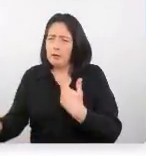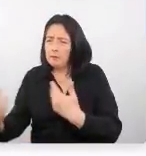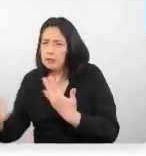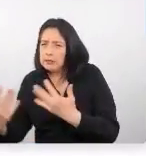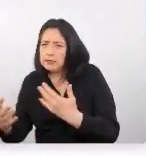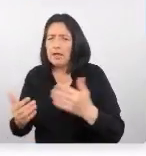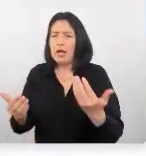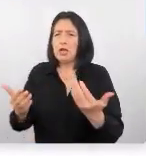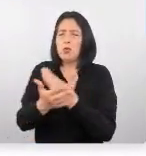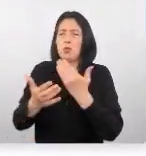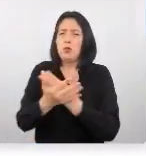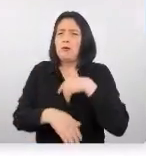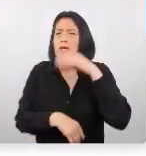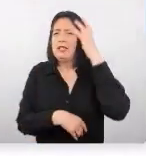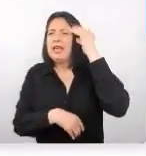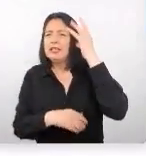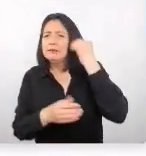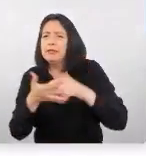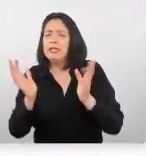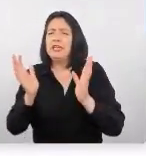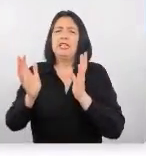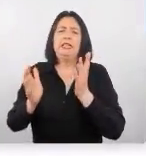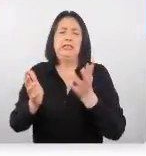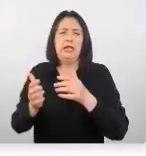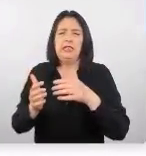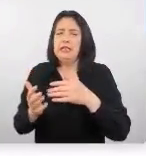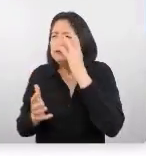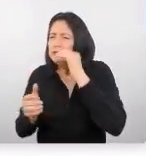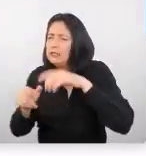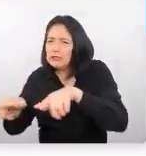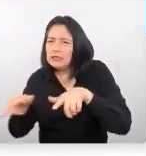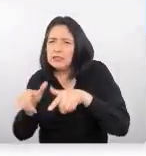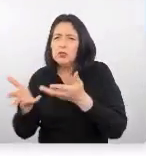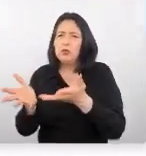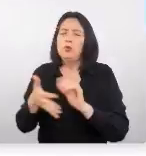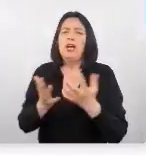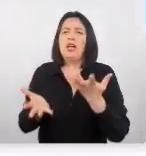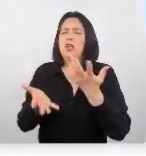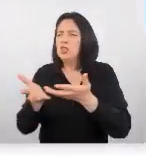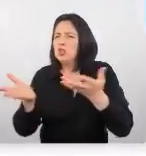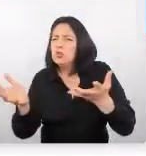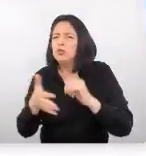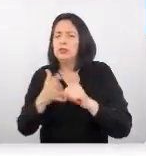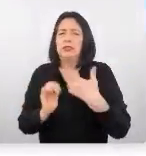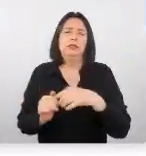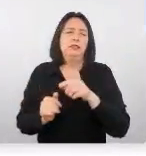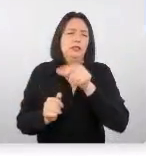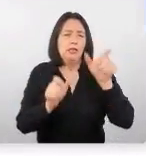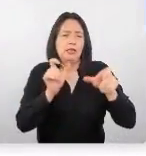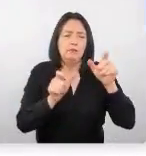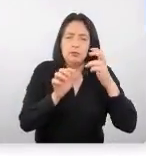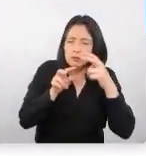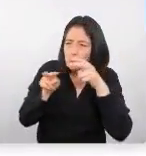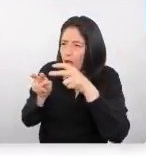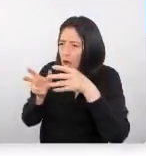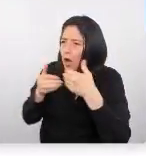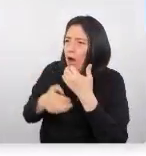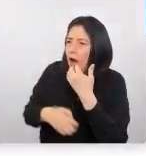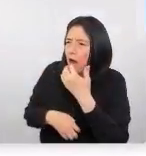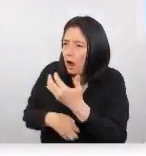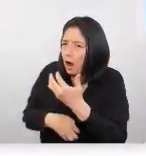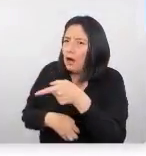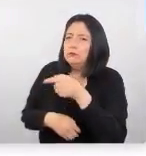experiencias experiencias con los locales cosas que les llame mucho la atención a ellos